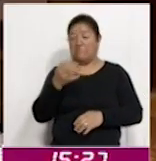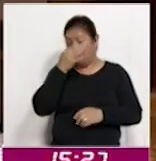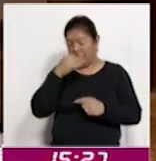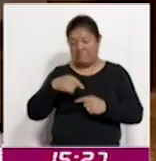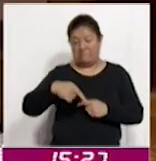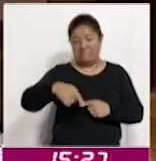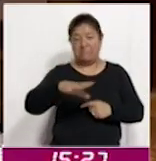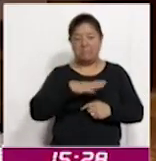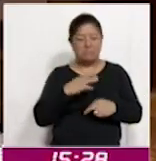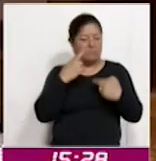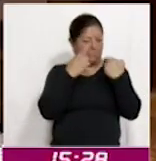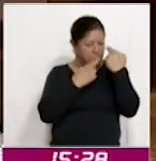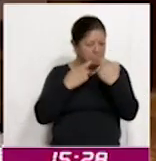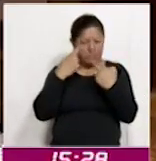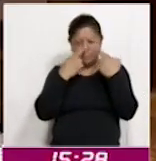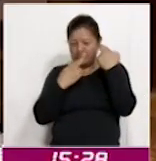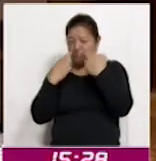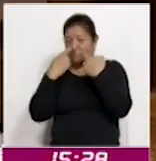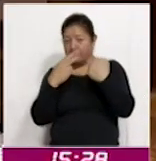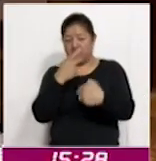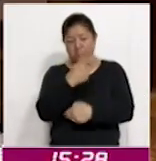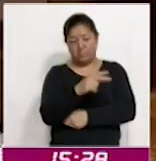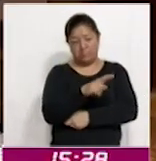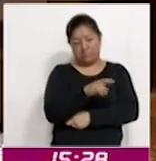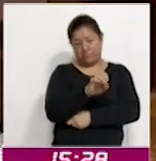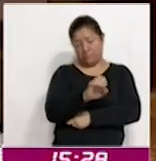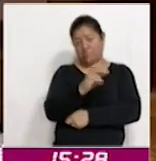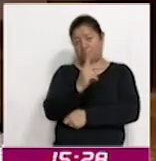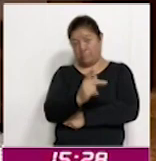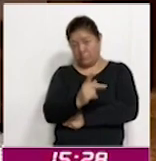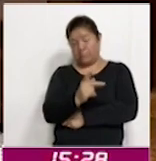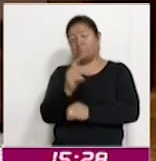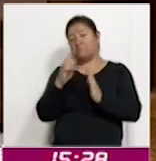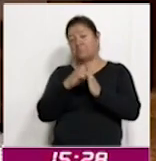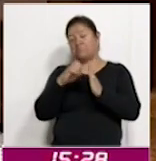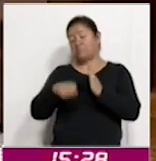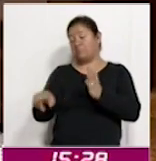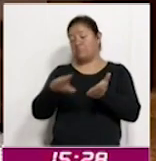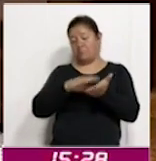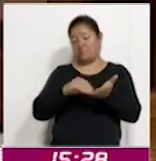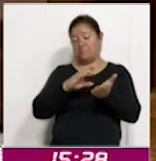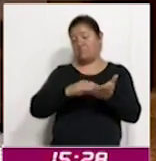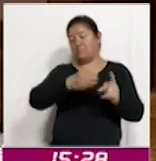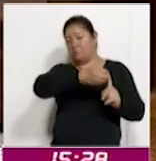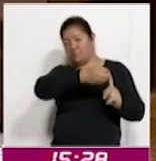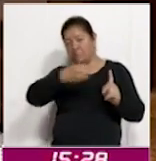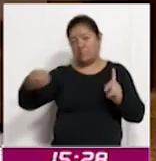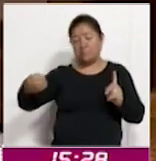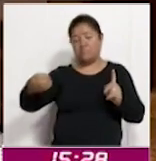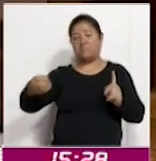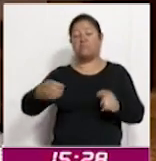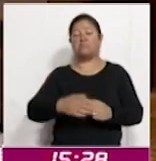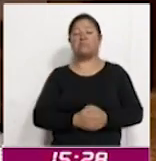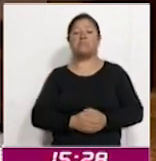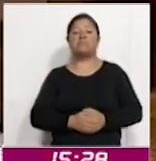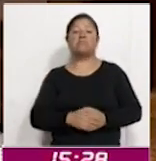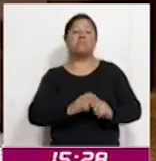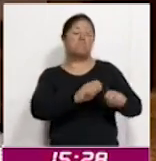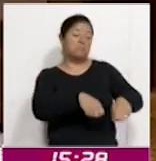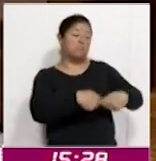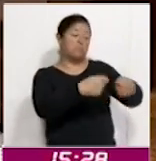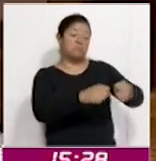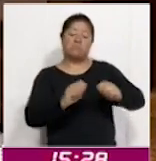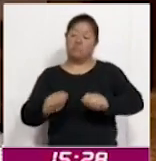revisando a detalle el PREP, por ejemplo, que toda la documentación estuviera en orden, que se entregara a las comunidades